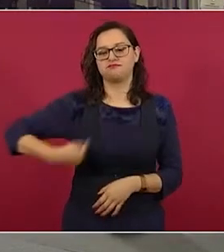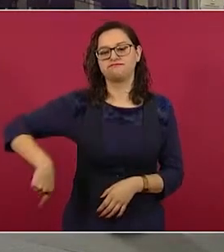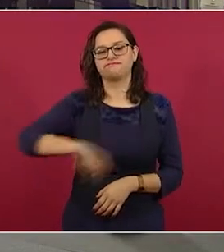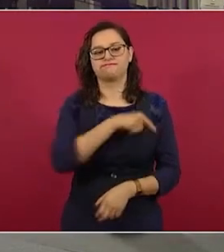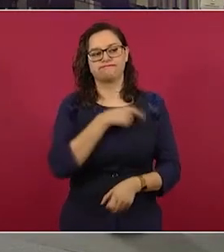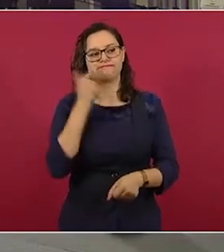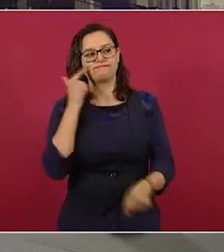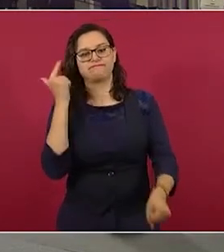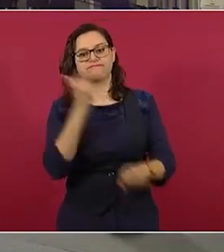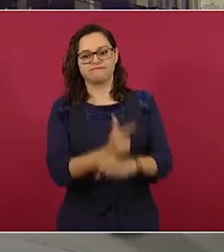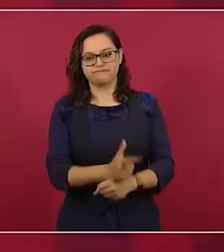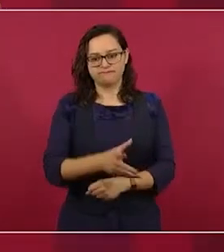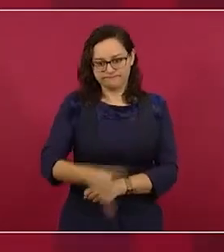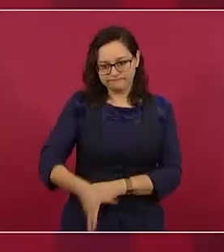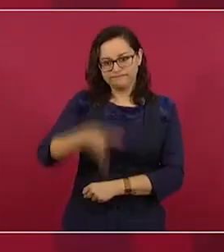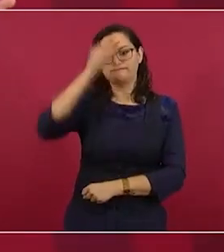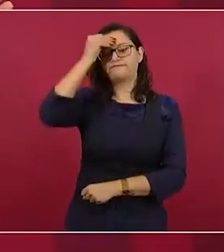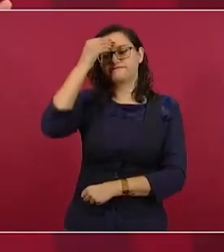A ver,